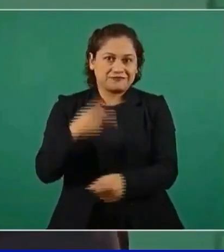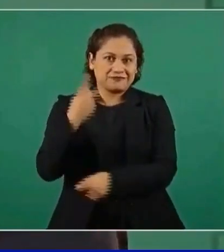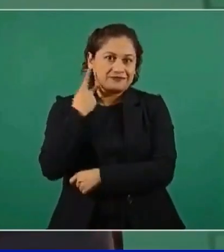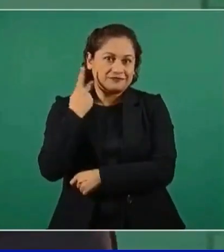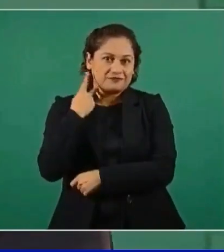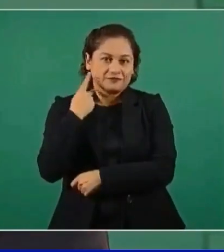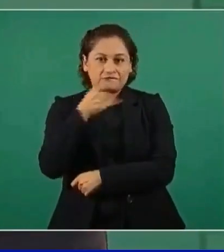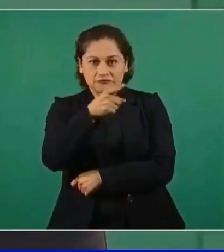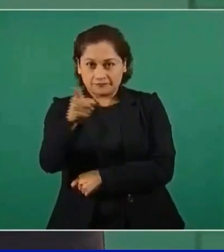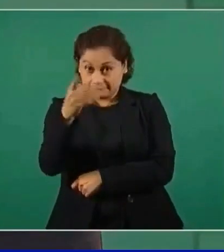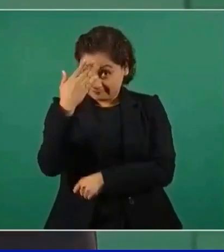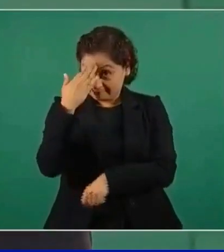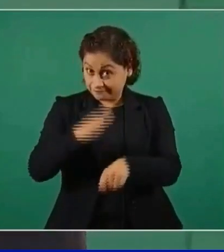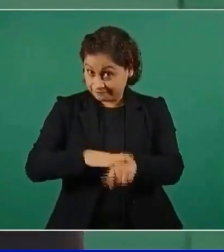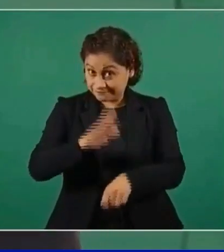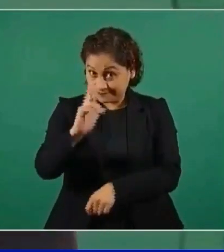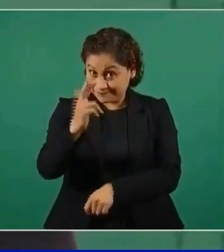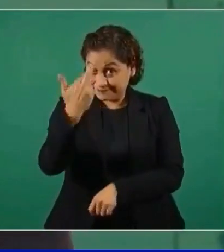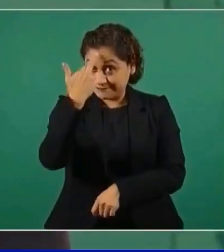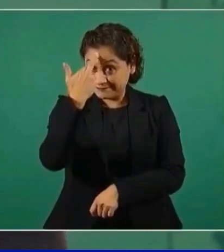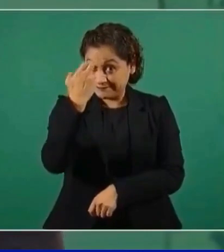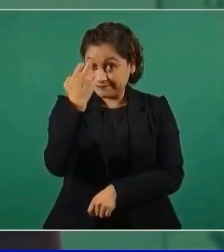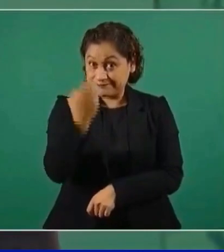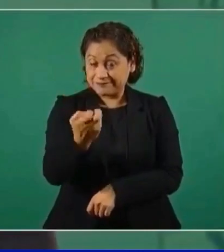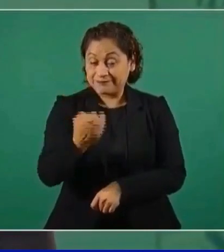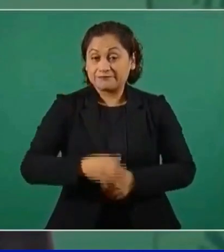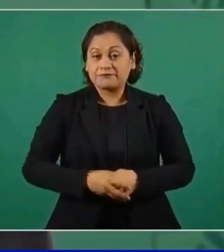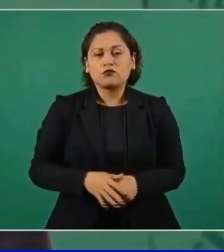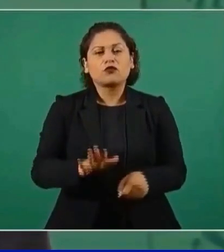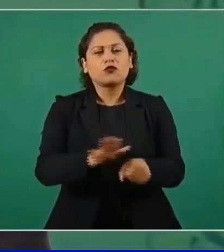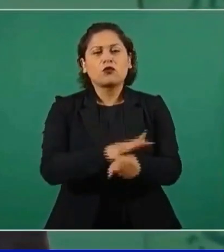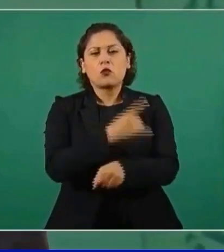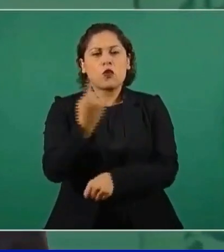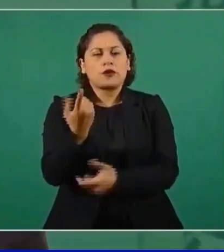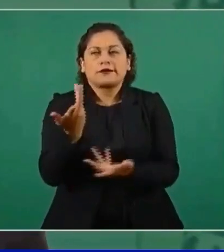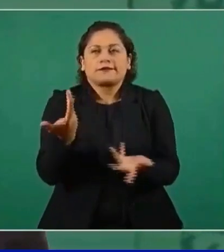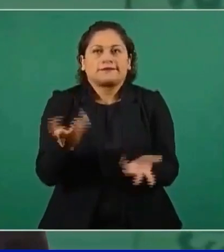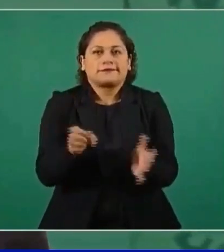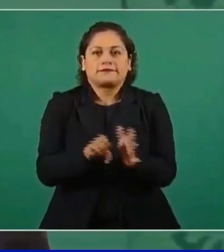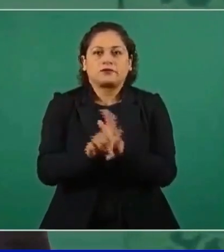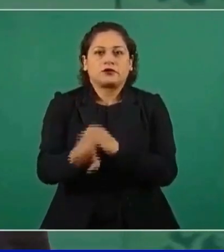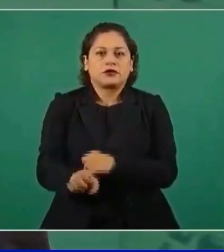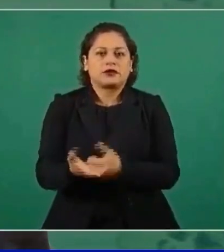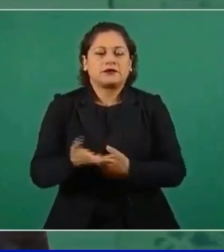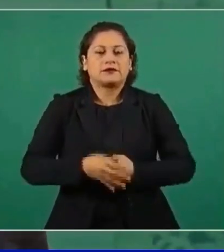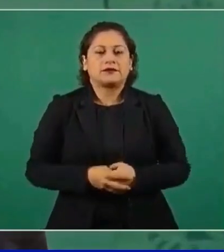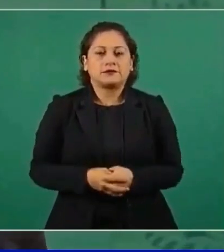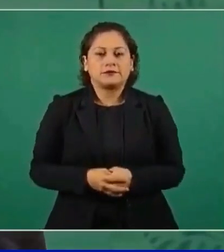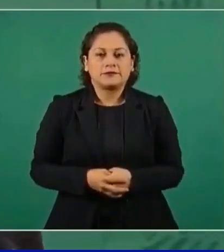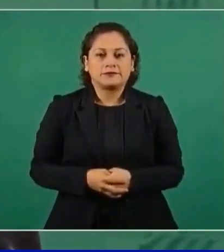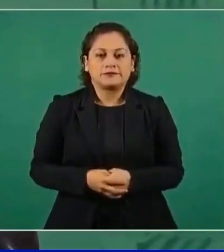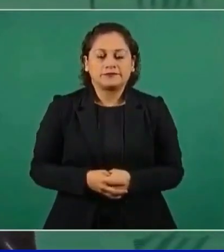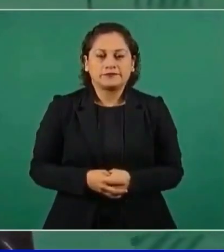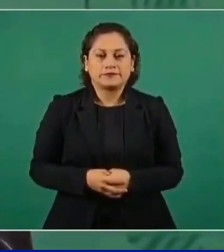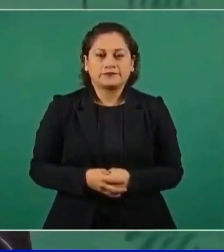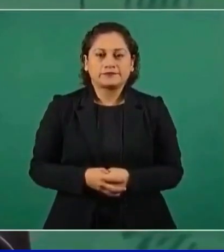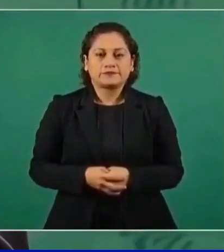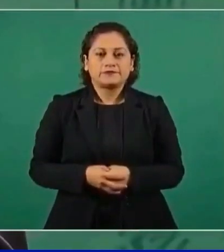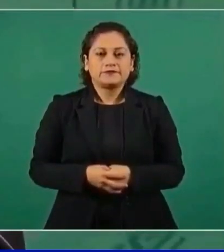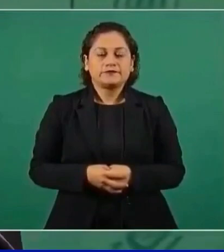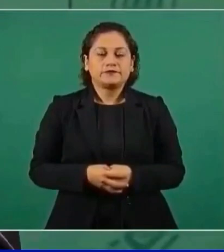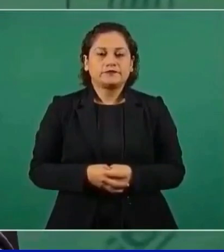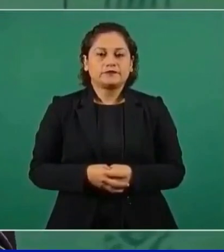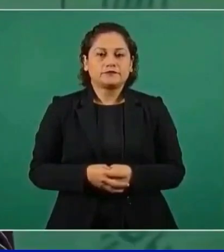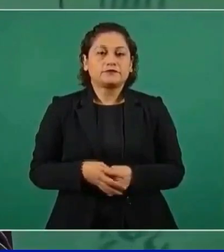¿Qué sentido tiene ocupar un